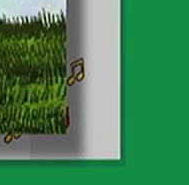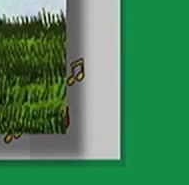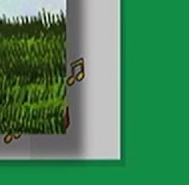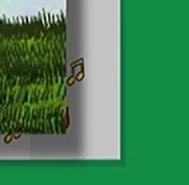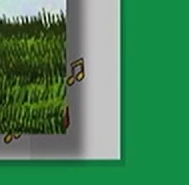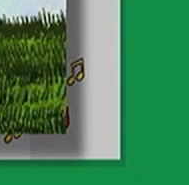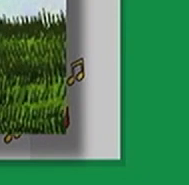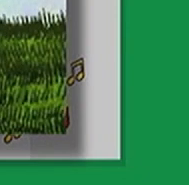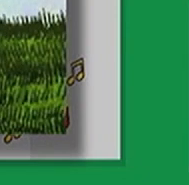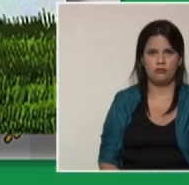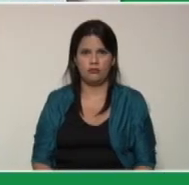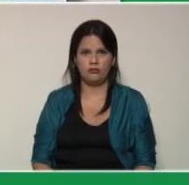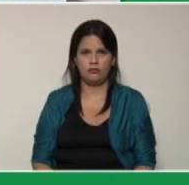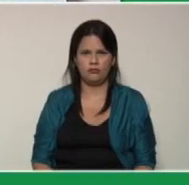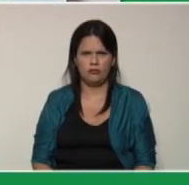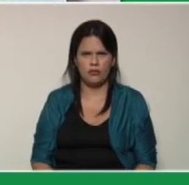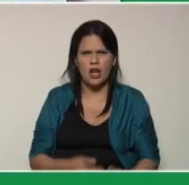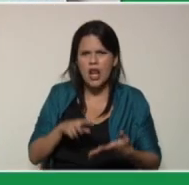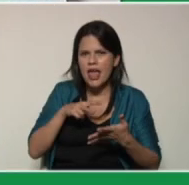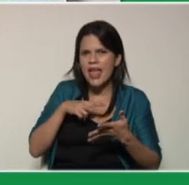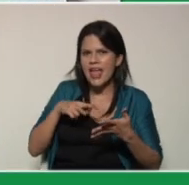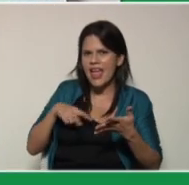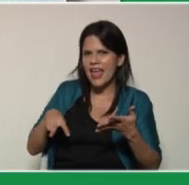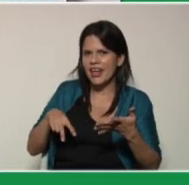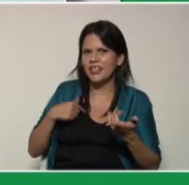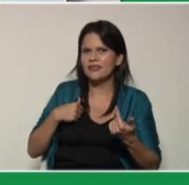Leer es una aventura.